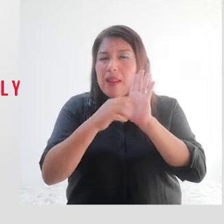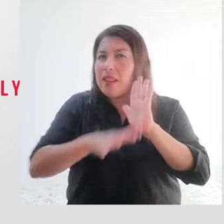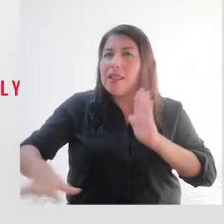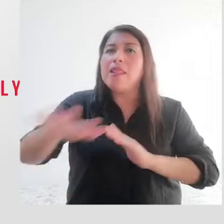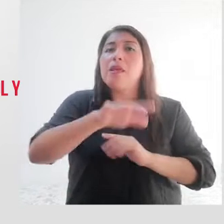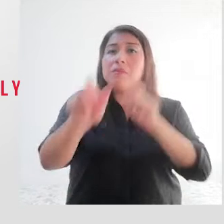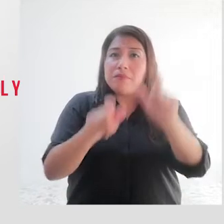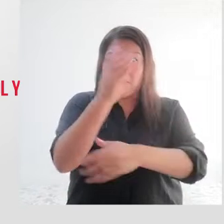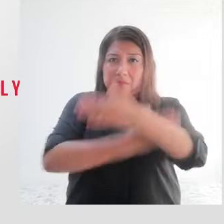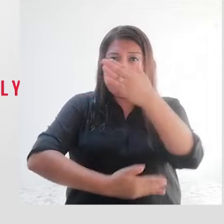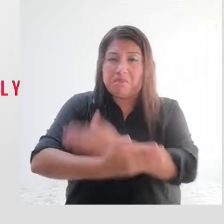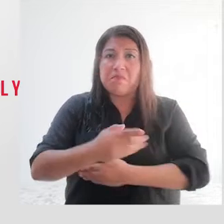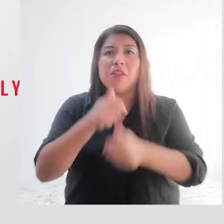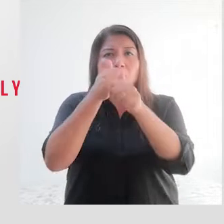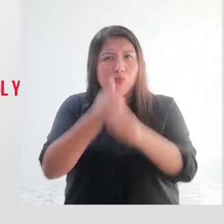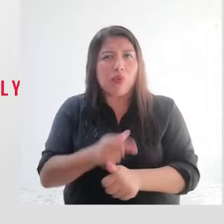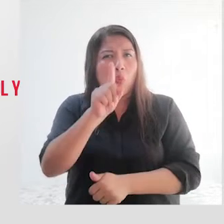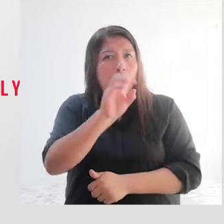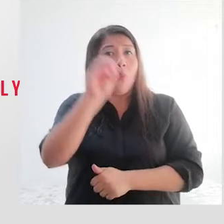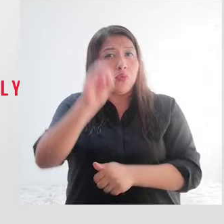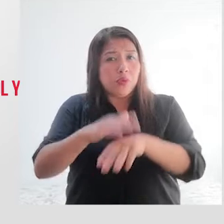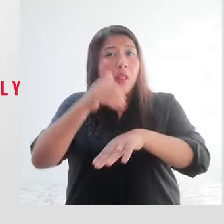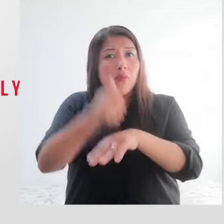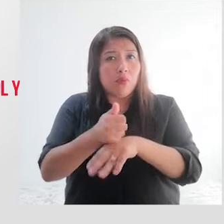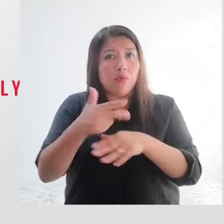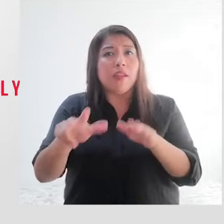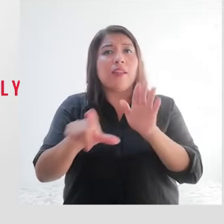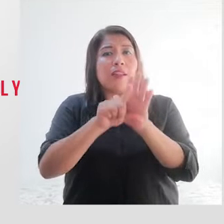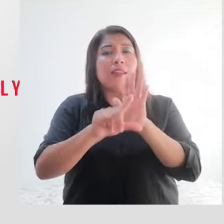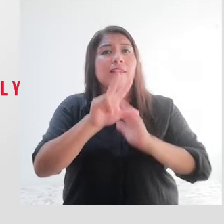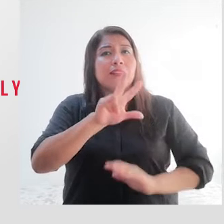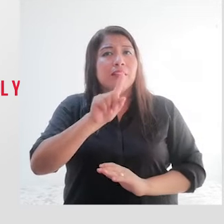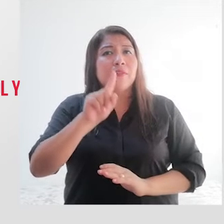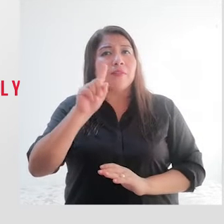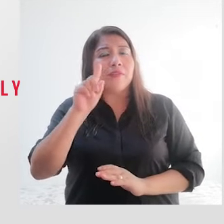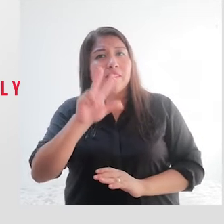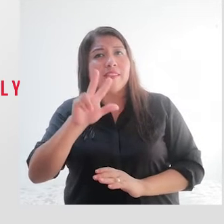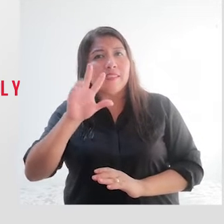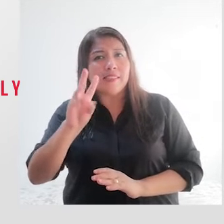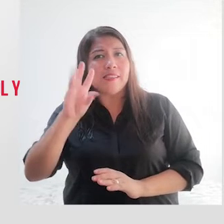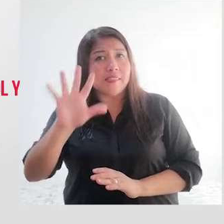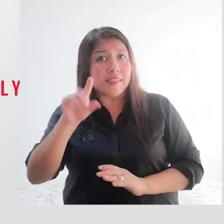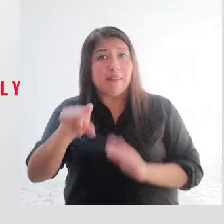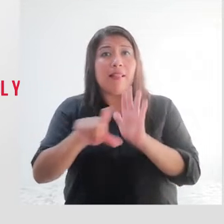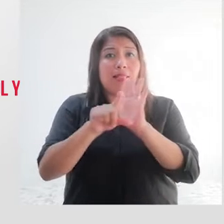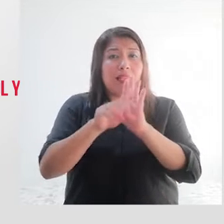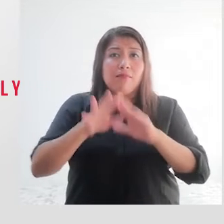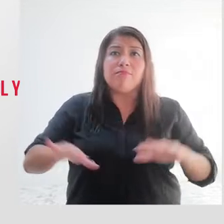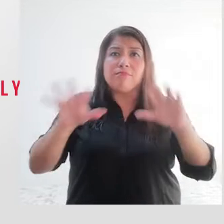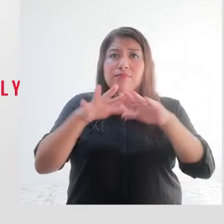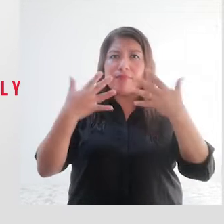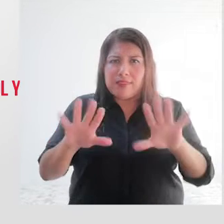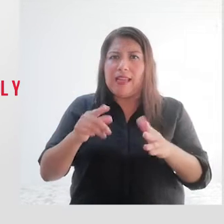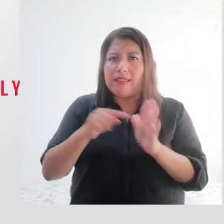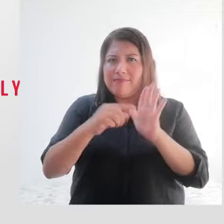general de personas con discapacidad, y el cumplimiento del 1% establecido en la ley 31365, que es la ley de presupuesto del sector